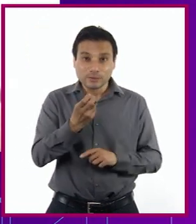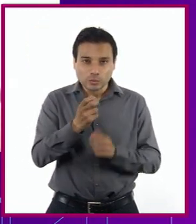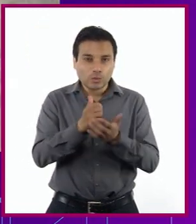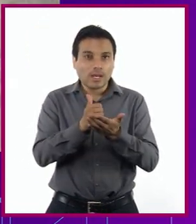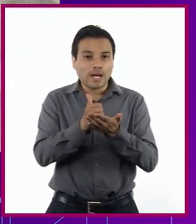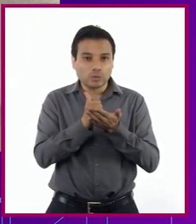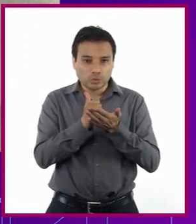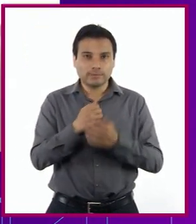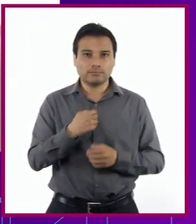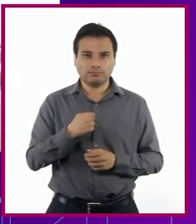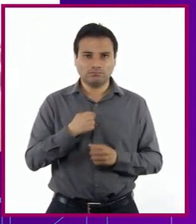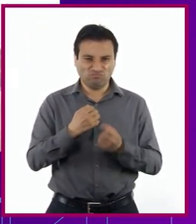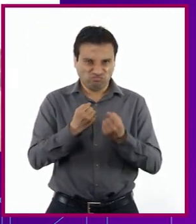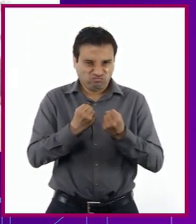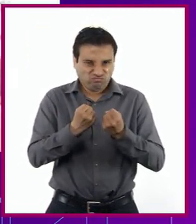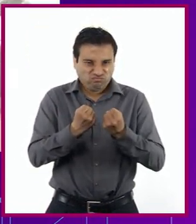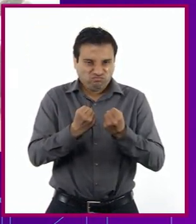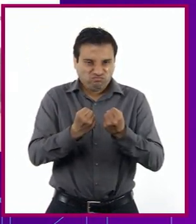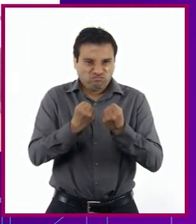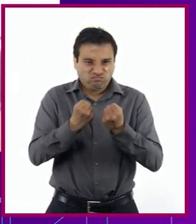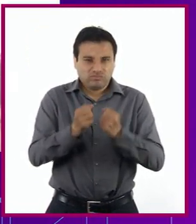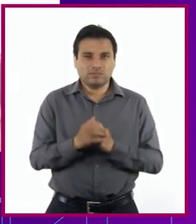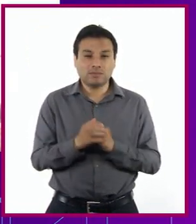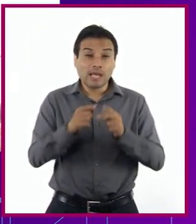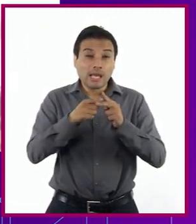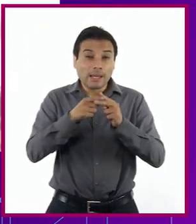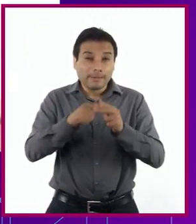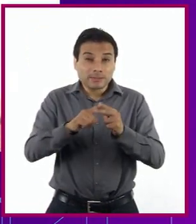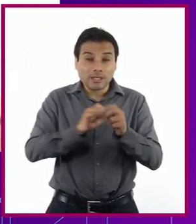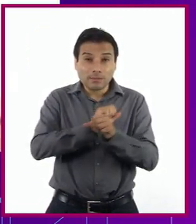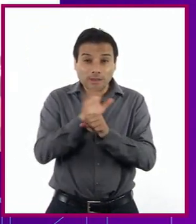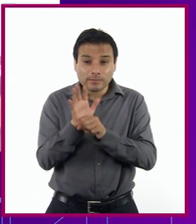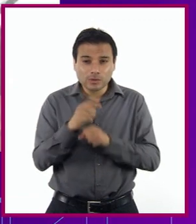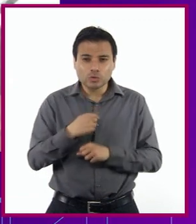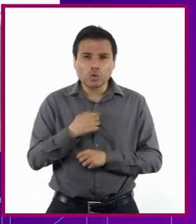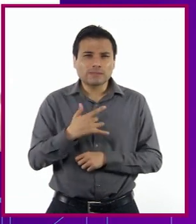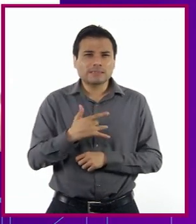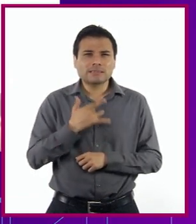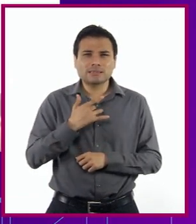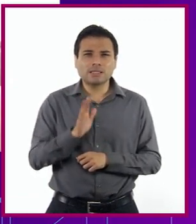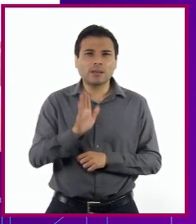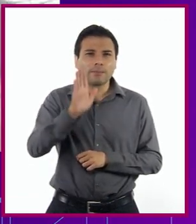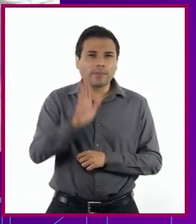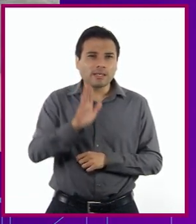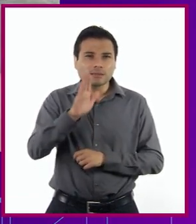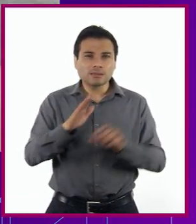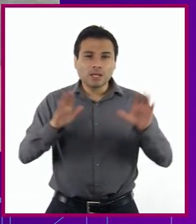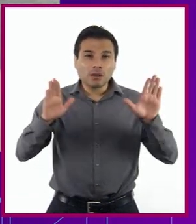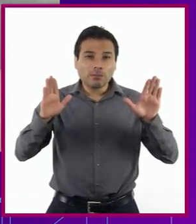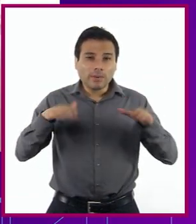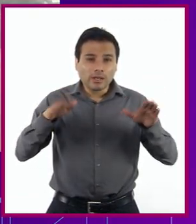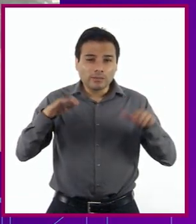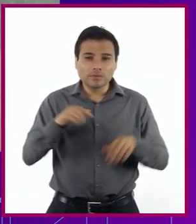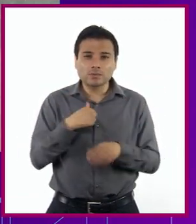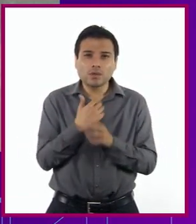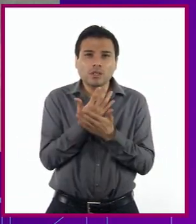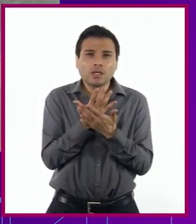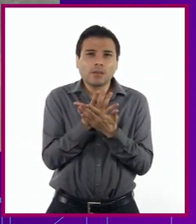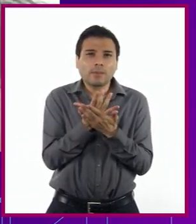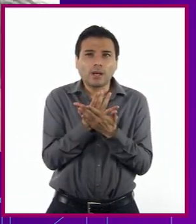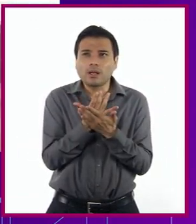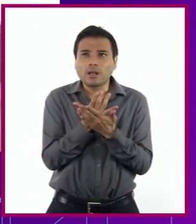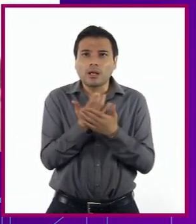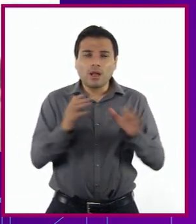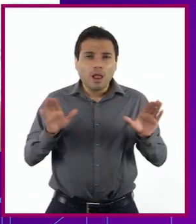a sostenerme dentro de la pandemia. Al inicio me sentía como un ave. Un ave esperando y posando en su hábitat para después emprender el